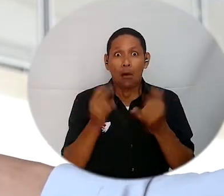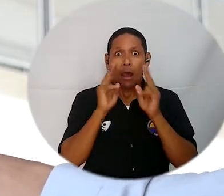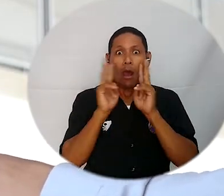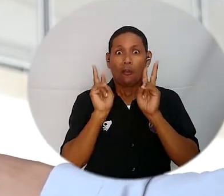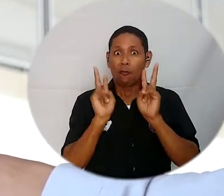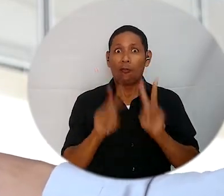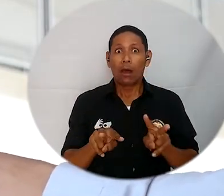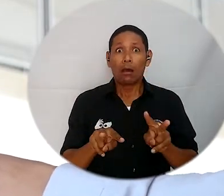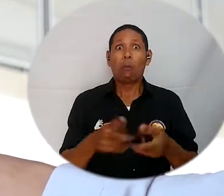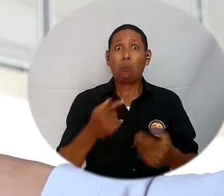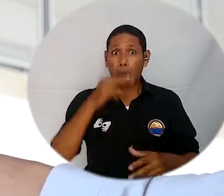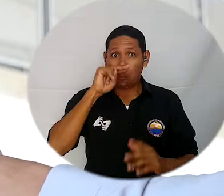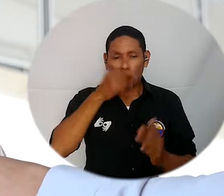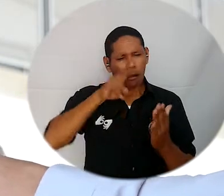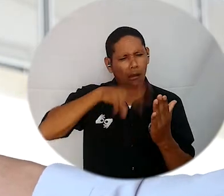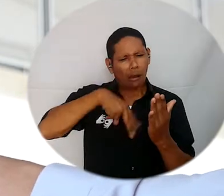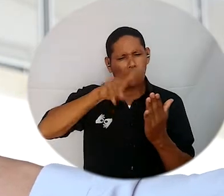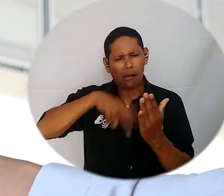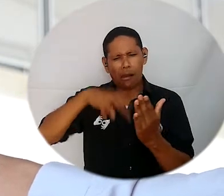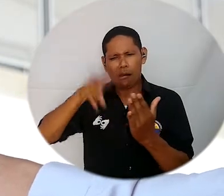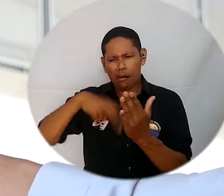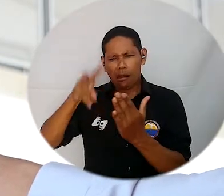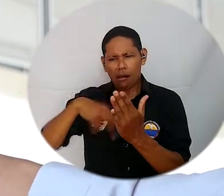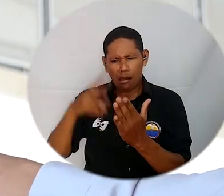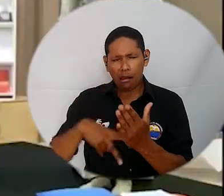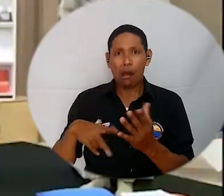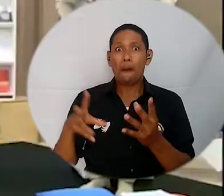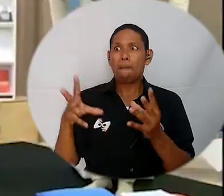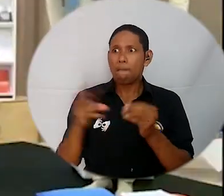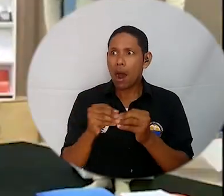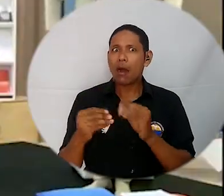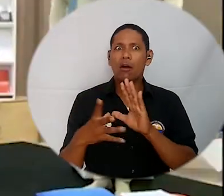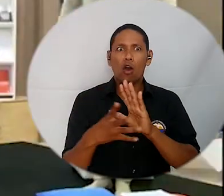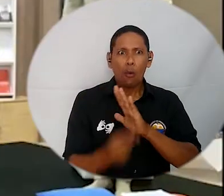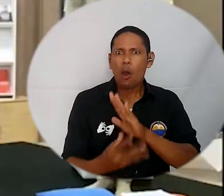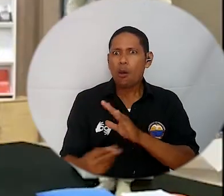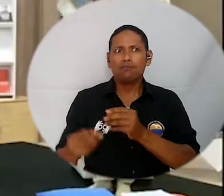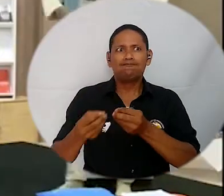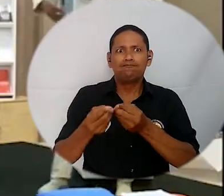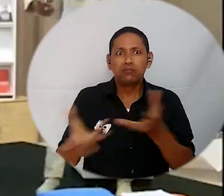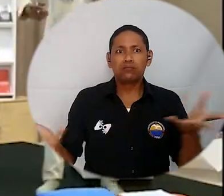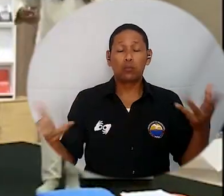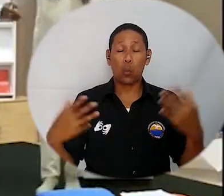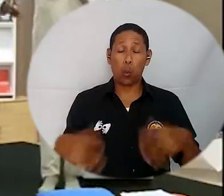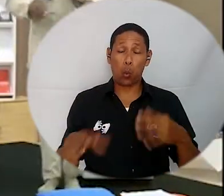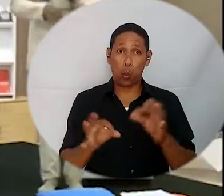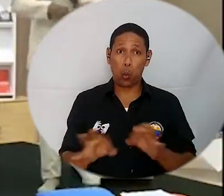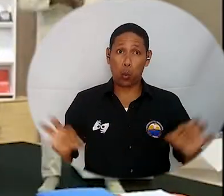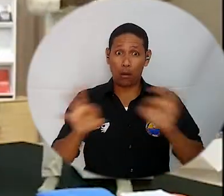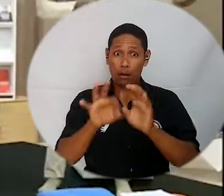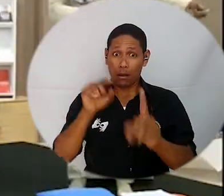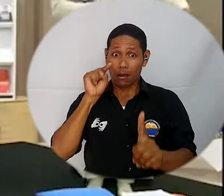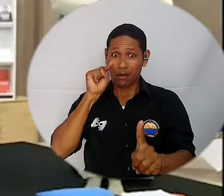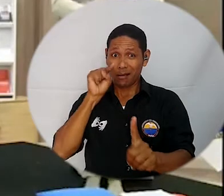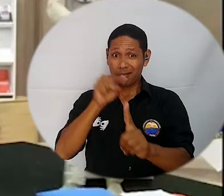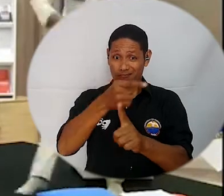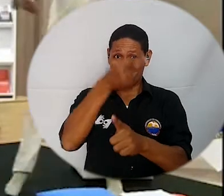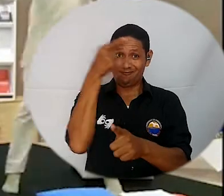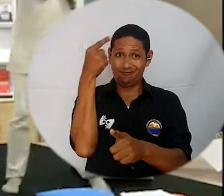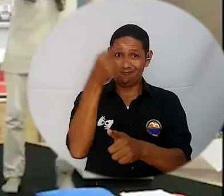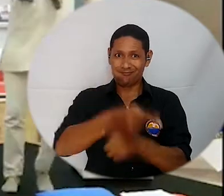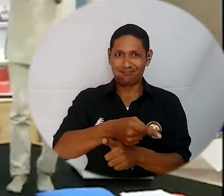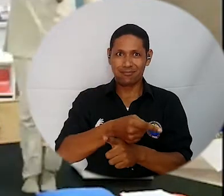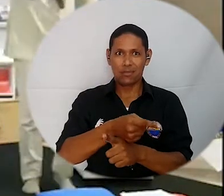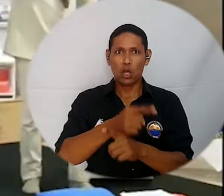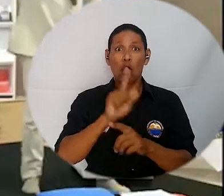inesperado, sí lo anhelábamos obviamente, pero ver las mediciones a nivel de reproducciones, nos